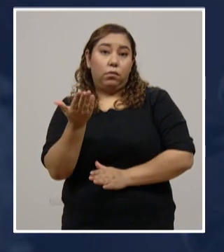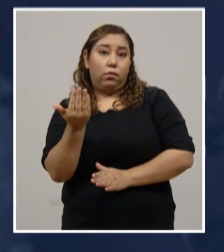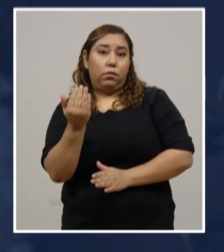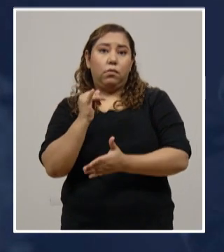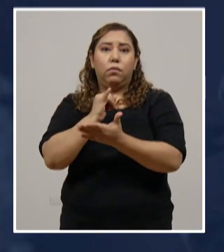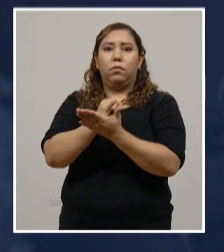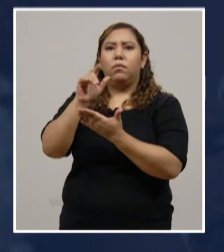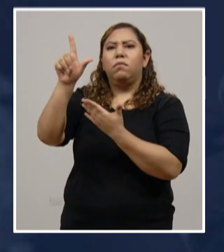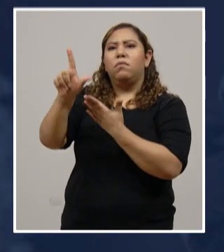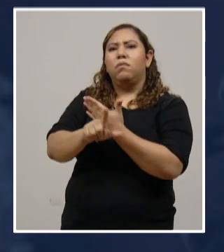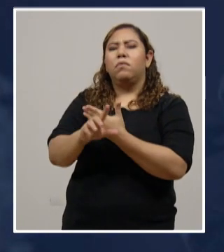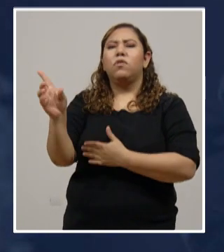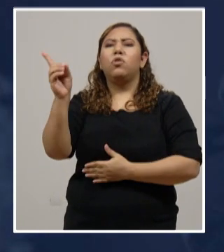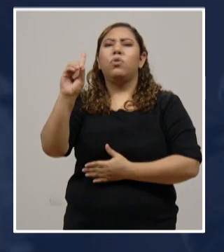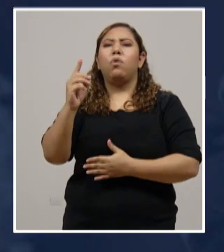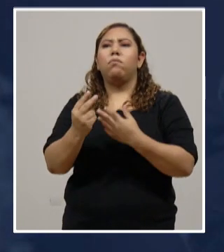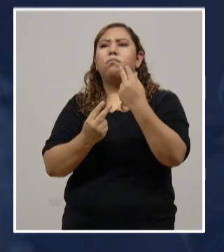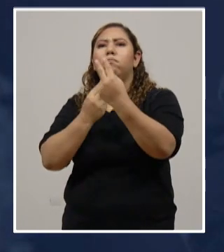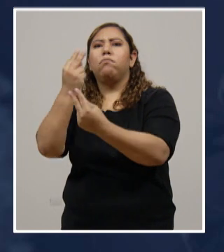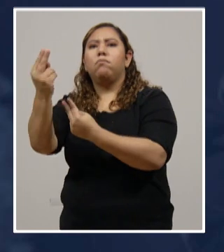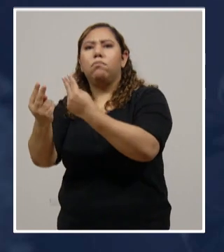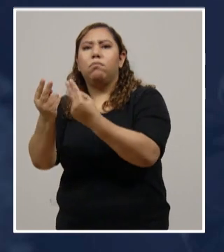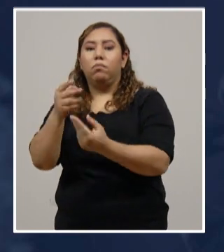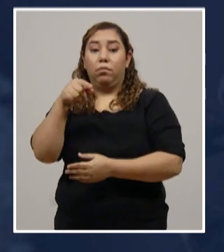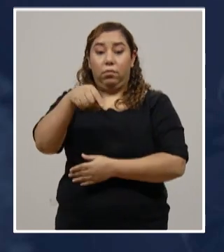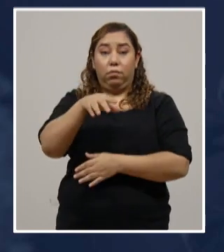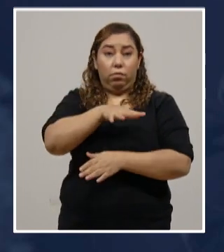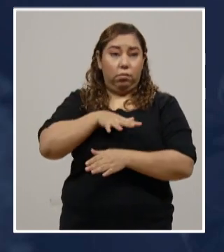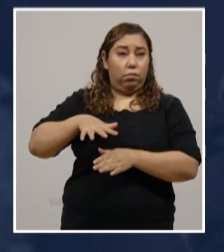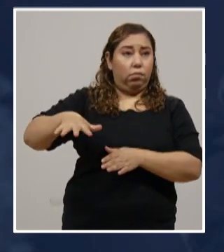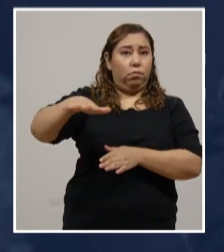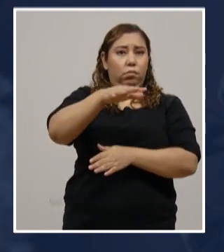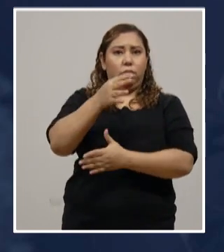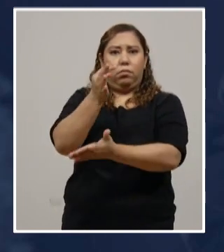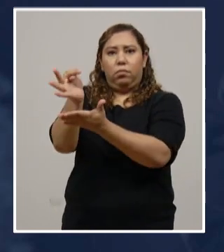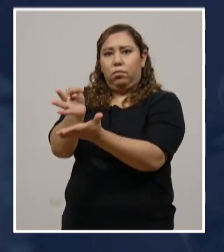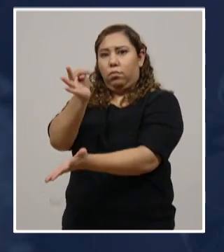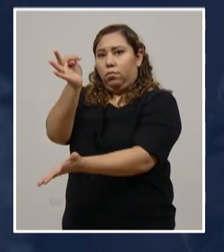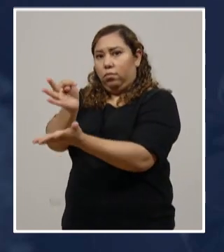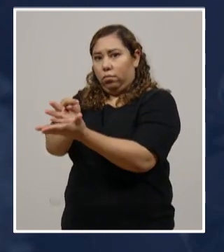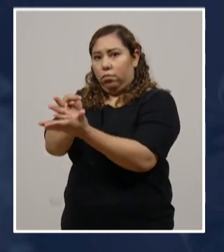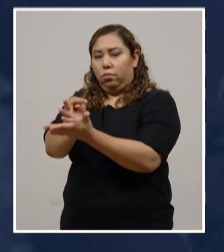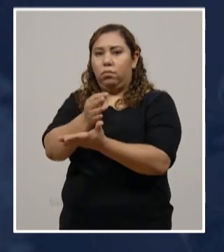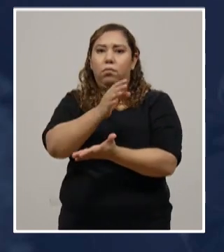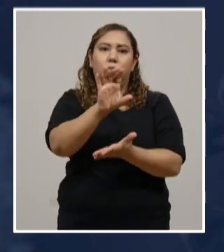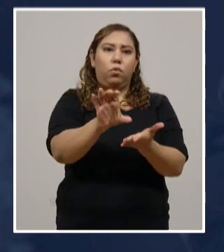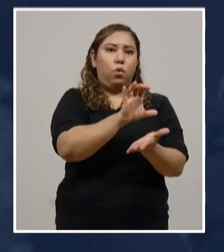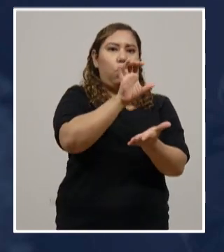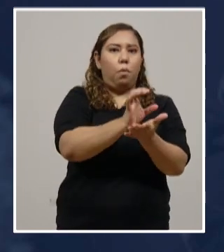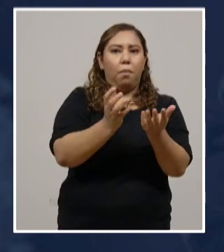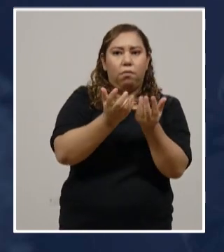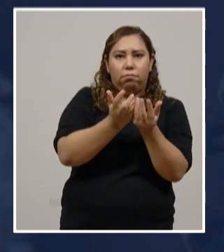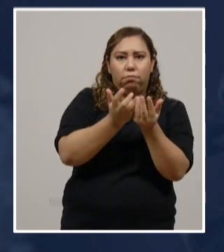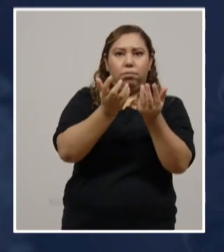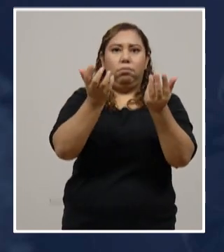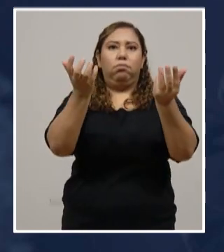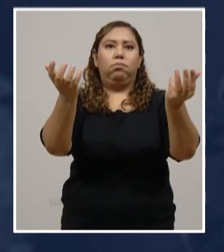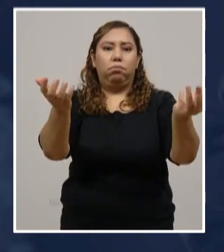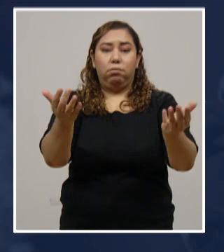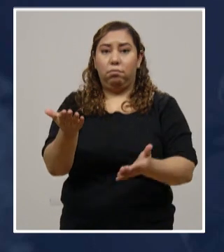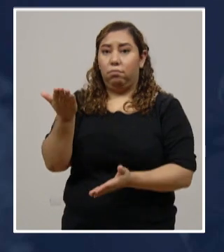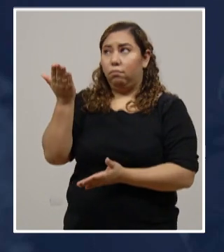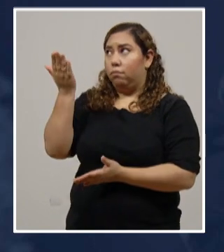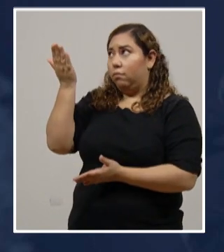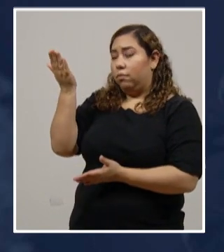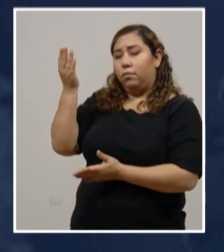julio, las colonias y barrios del Distrito Central donde estarán las brigadas contra el COVID son la colonia Honduras,